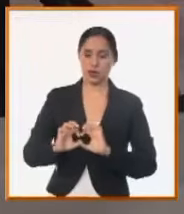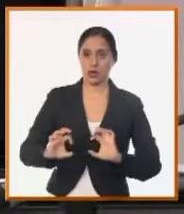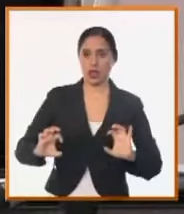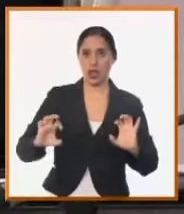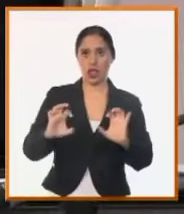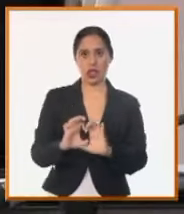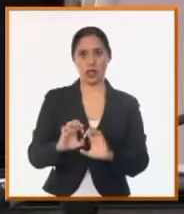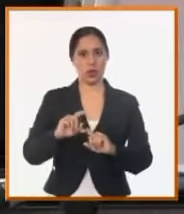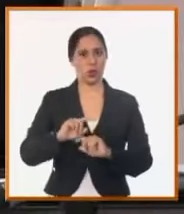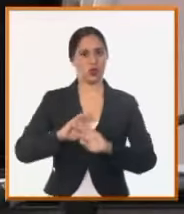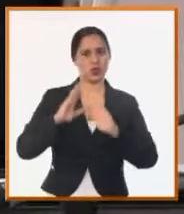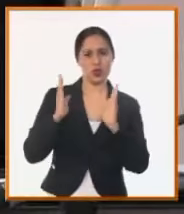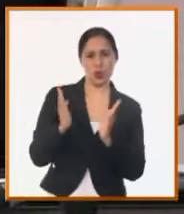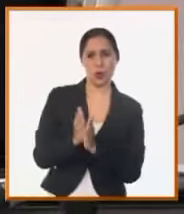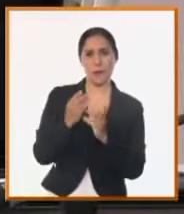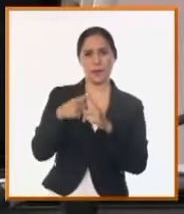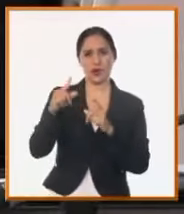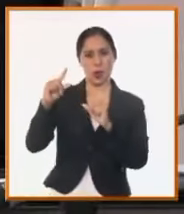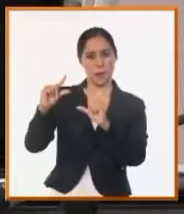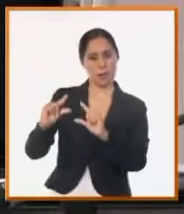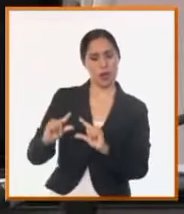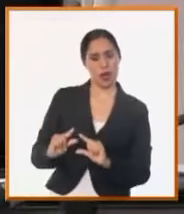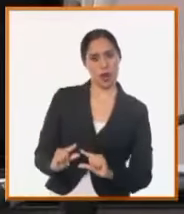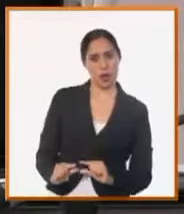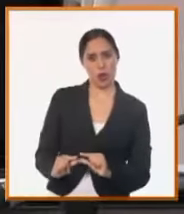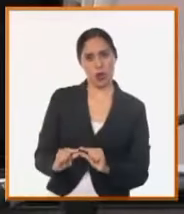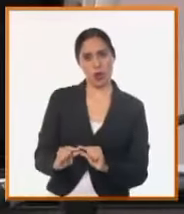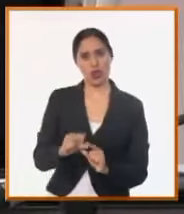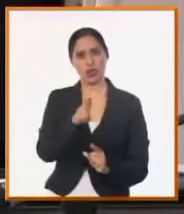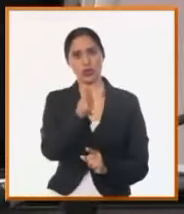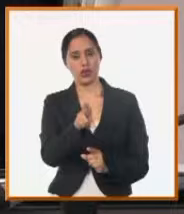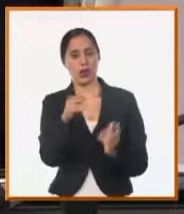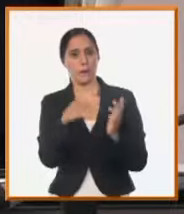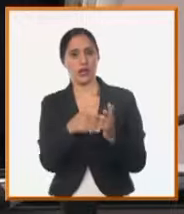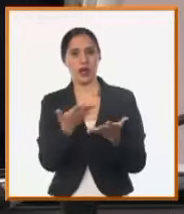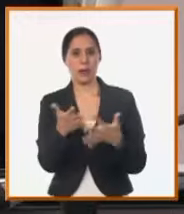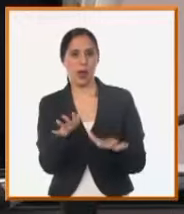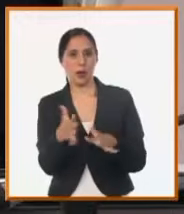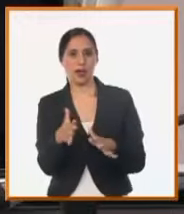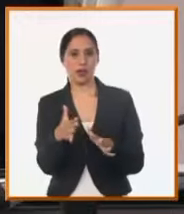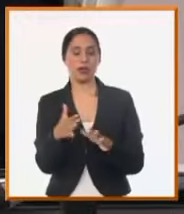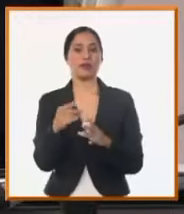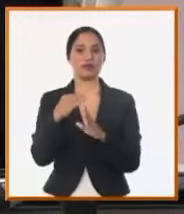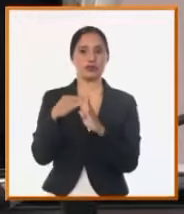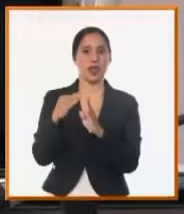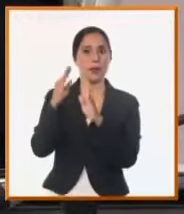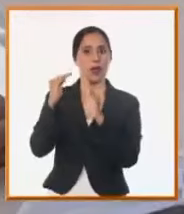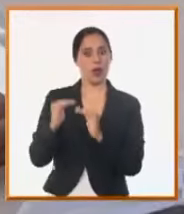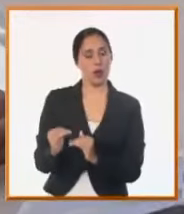hubo un momento en que eso bajó a más de la mitad a unos 2.000 aproximadamente hemos tenido en otro momento que ha habido